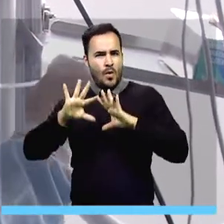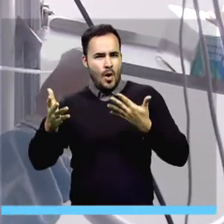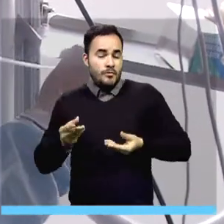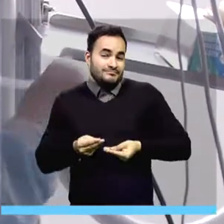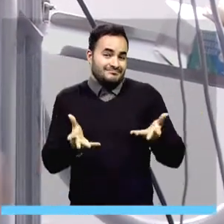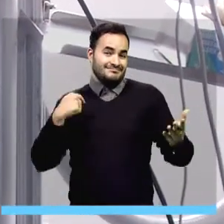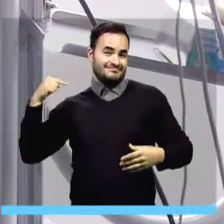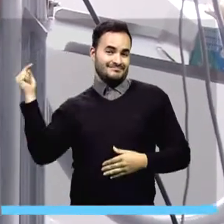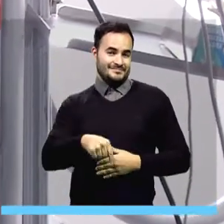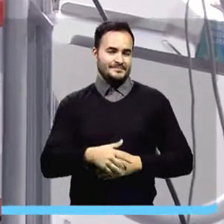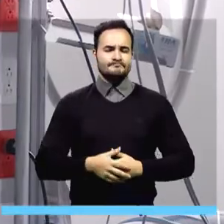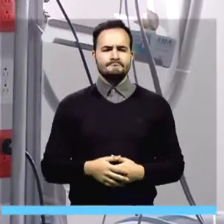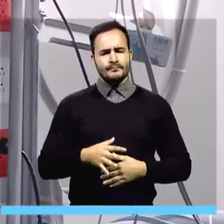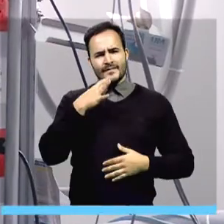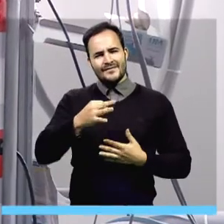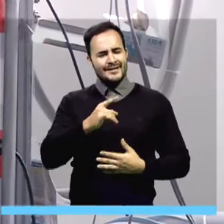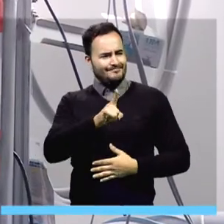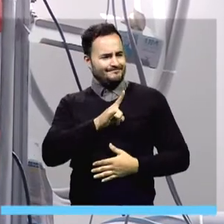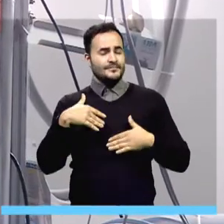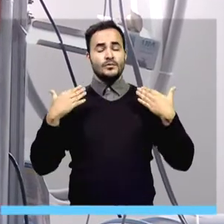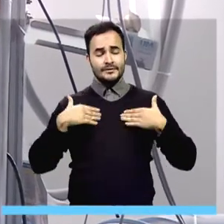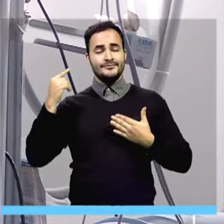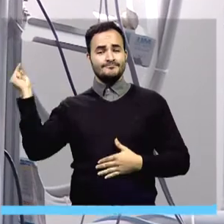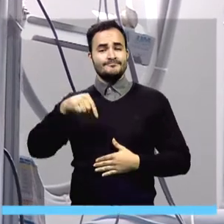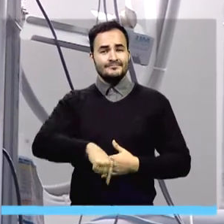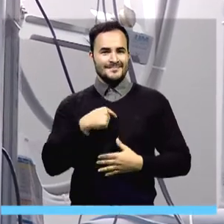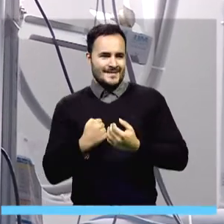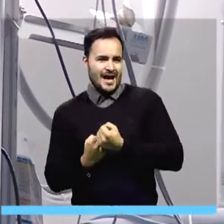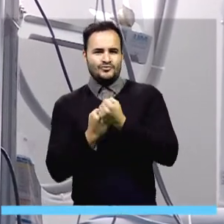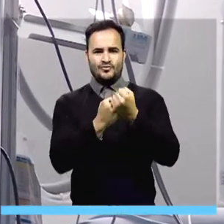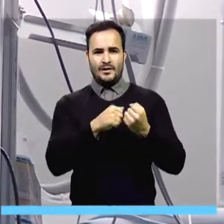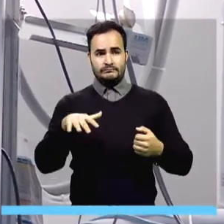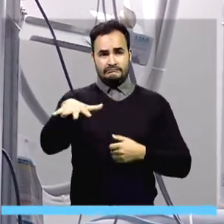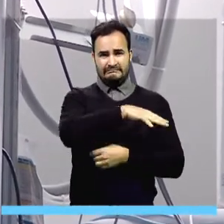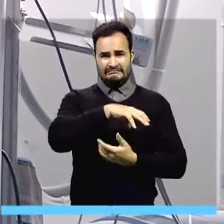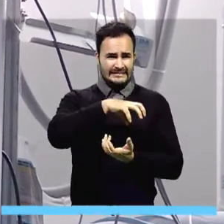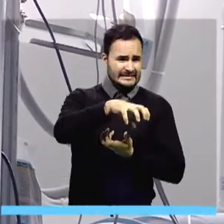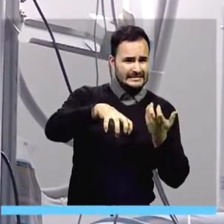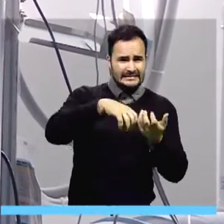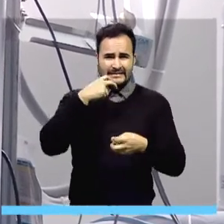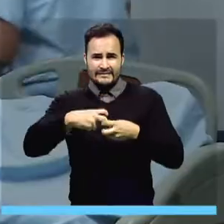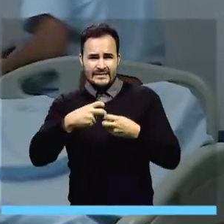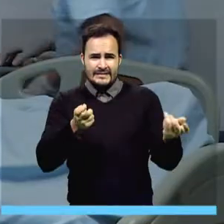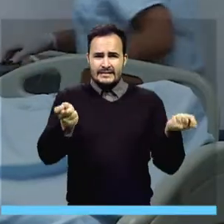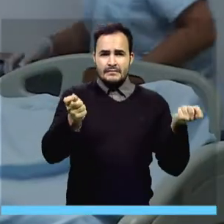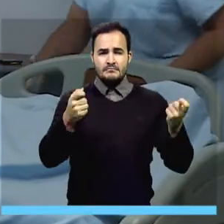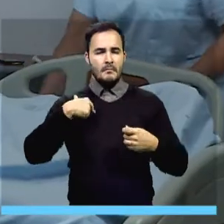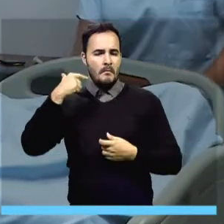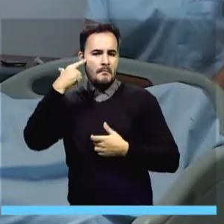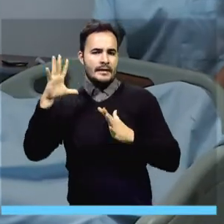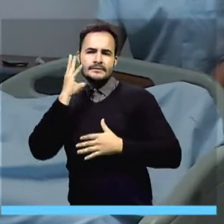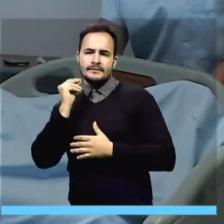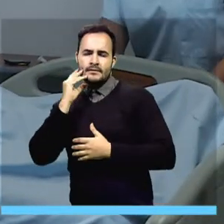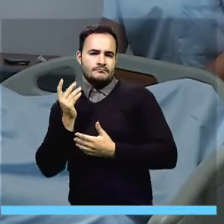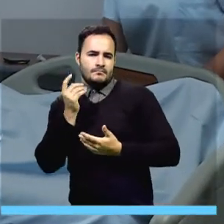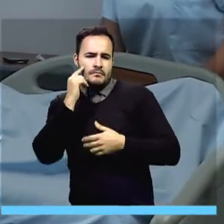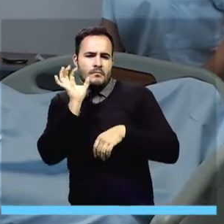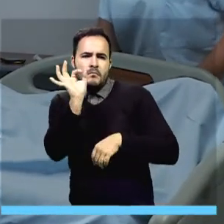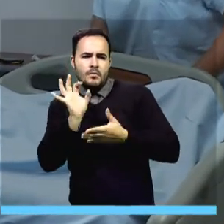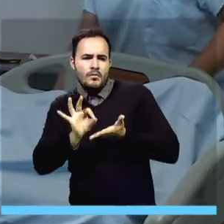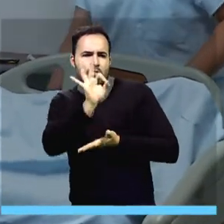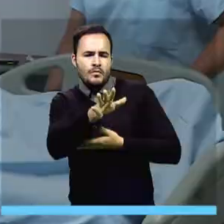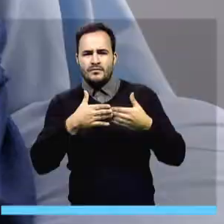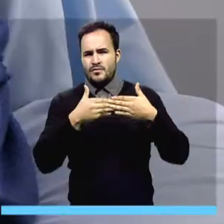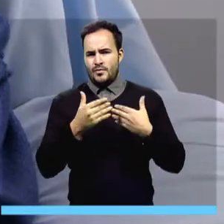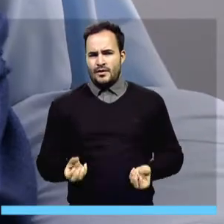pueden transmitir. Es muy emotivo poder venir aquí en este momento de crisis porque siento que tengo la capacidad de por lo menos aportar, si sea un pequeño granito